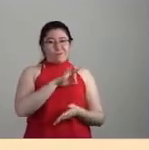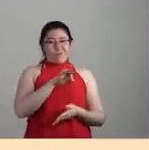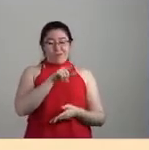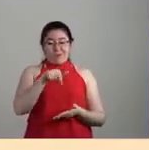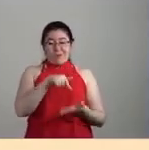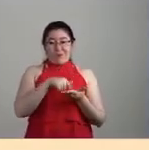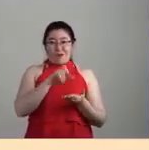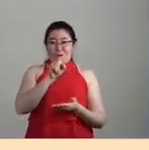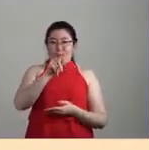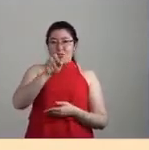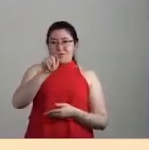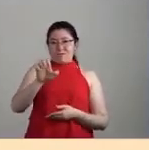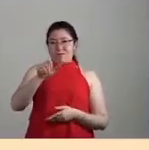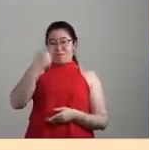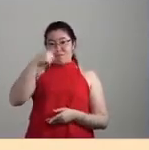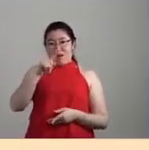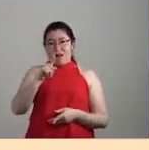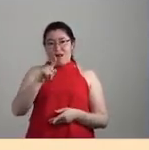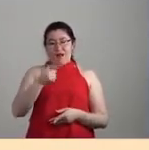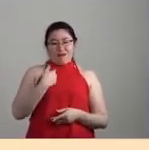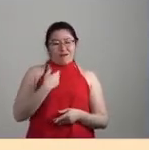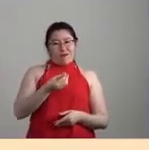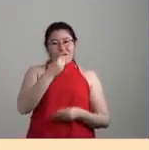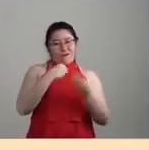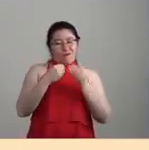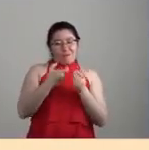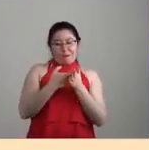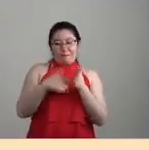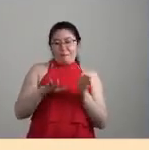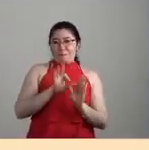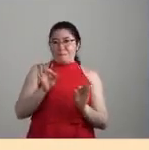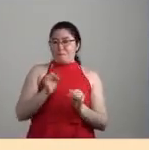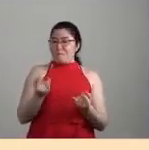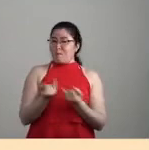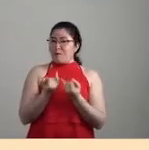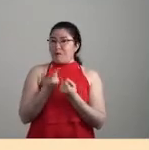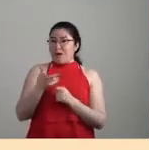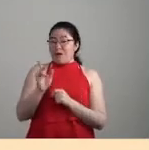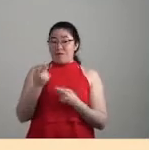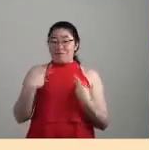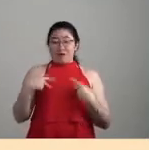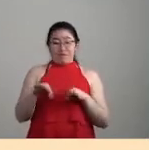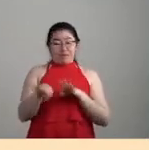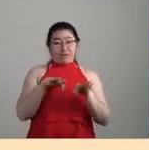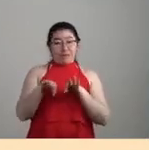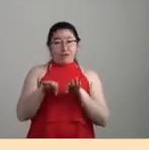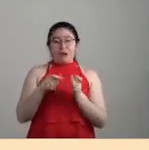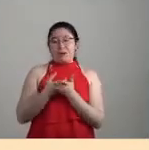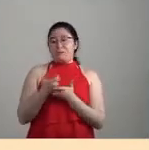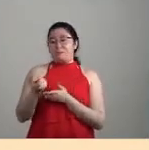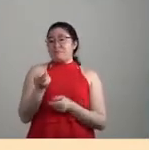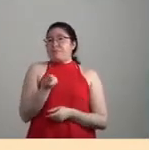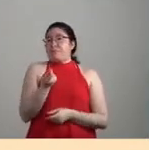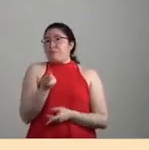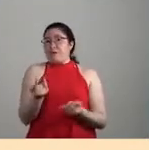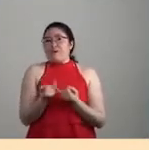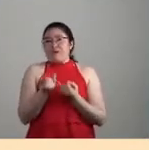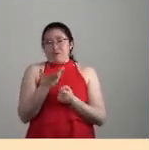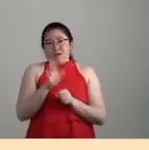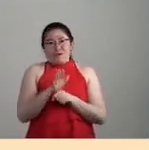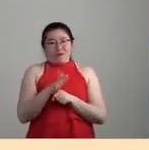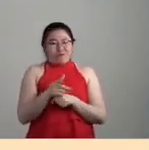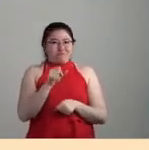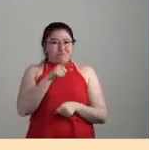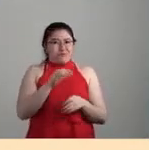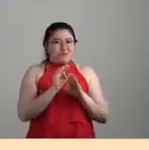producir alimentos baratos, que era luego lo que permitía abaratar también la mano de obra, la fuerza de trabajo y, por lo tanto, facilitar una acumulación ampliada.